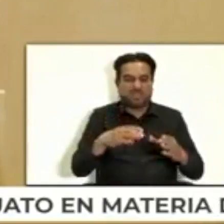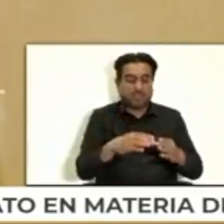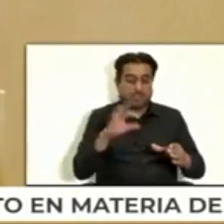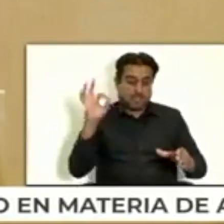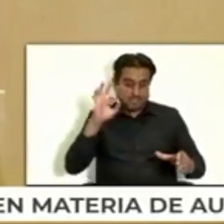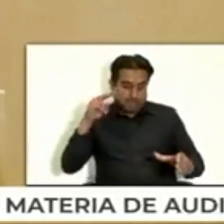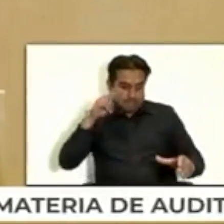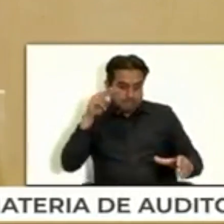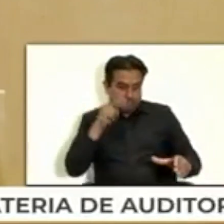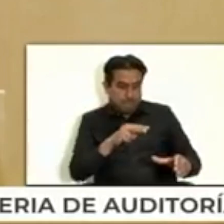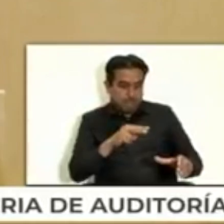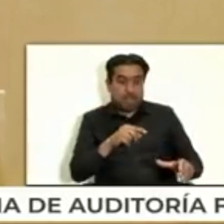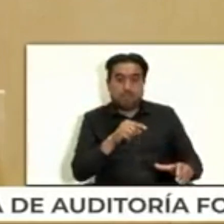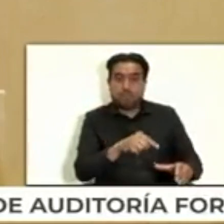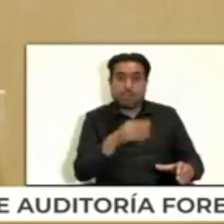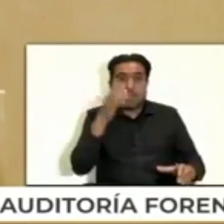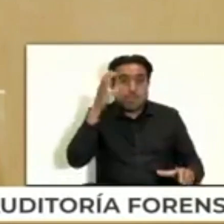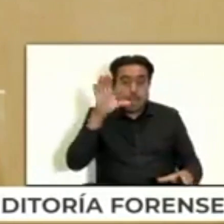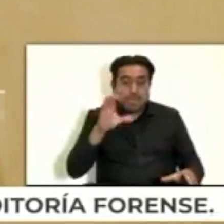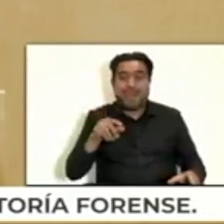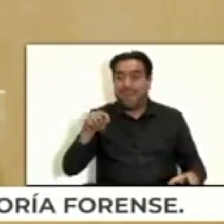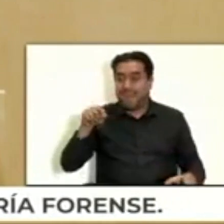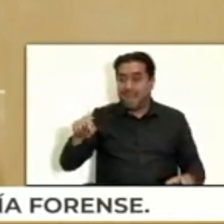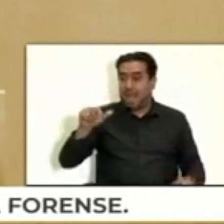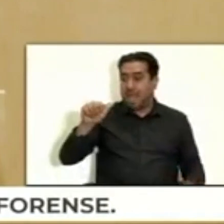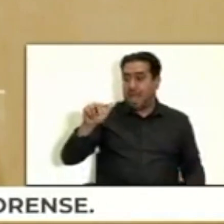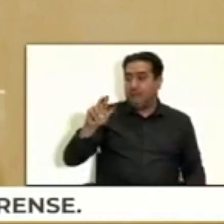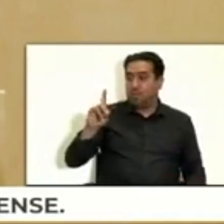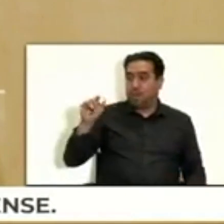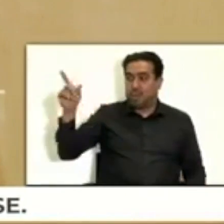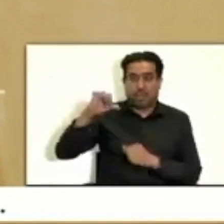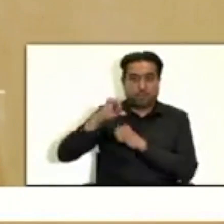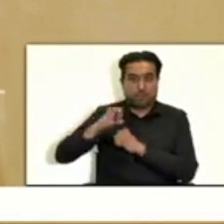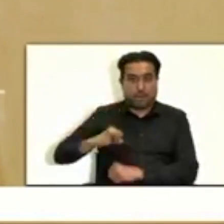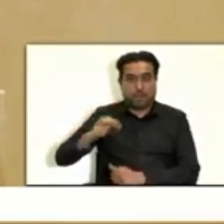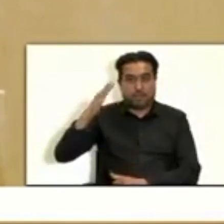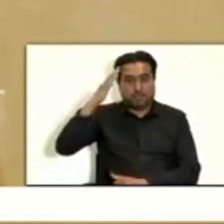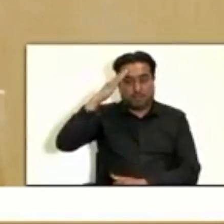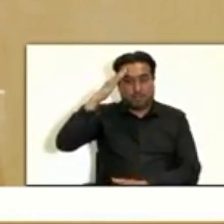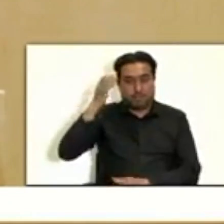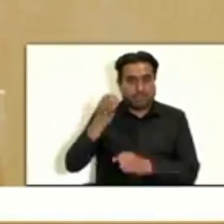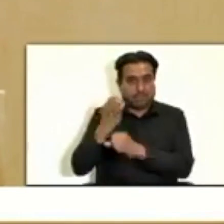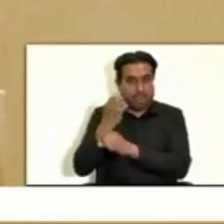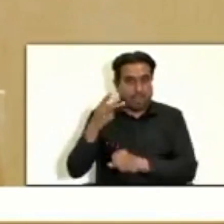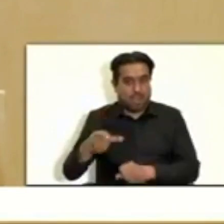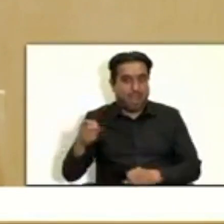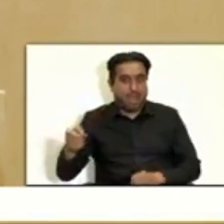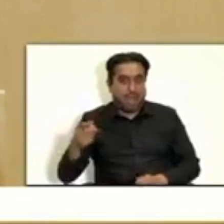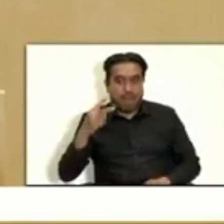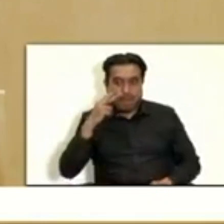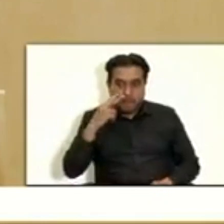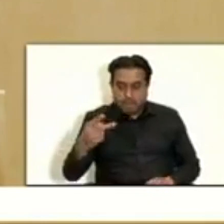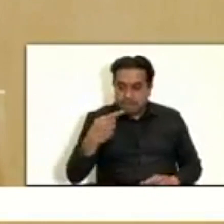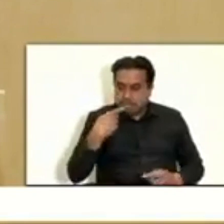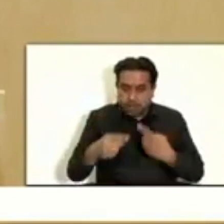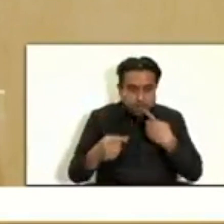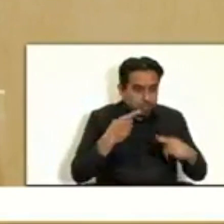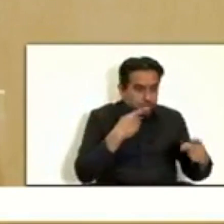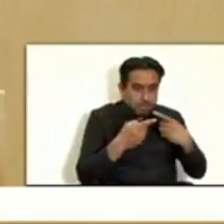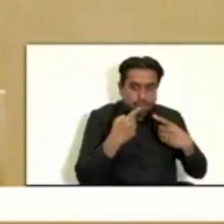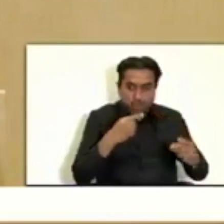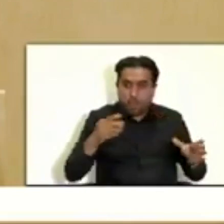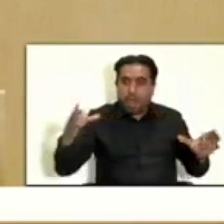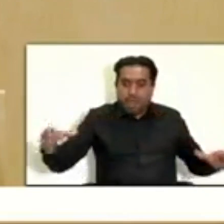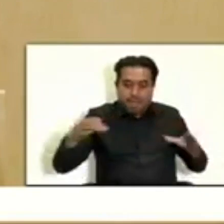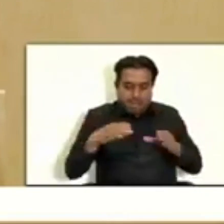Auditoría Superior del Estado deberá colaborar en la presentación de las denuncias correspondientes ante la autoridad penal